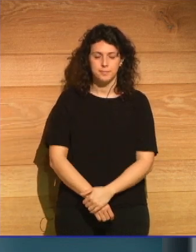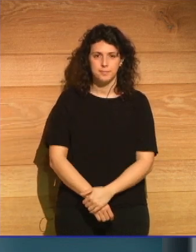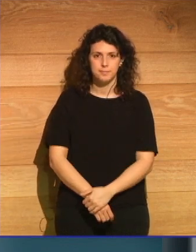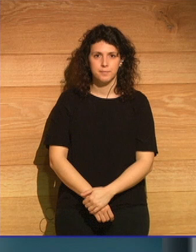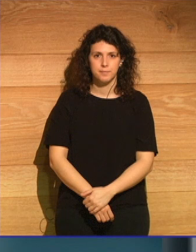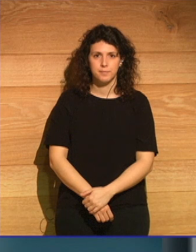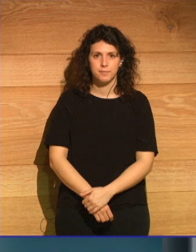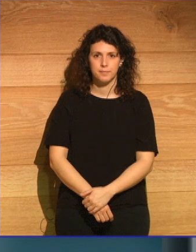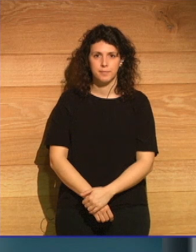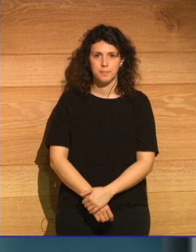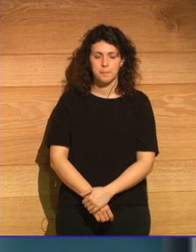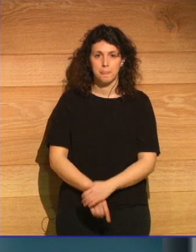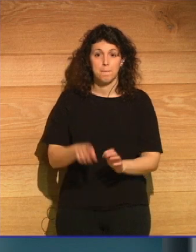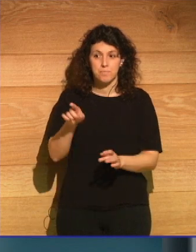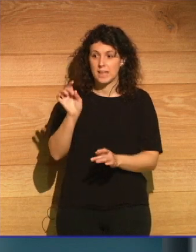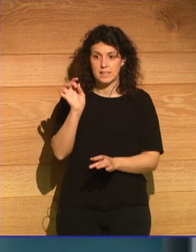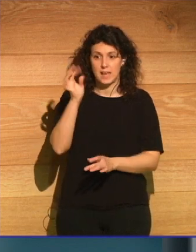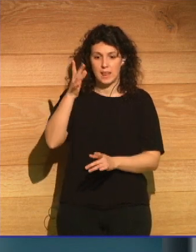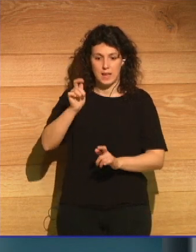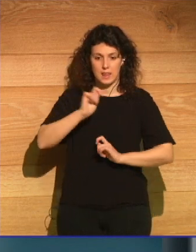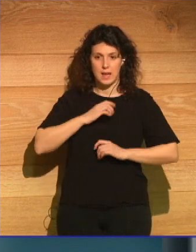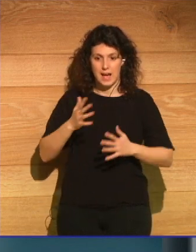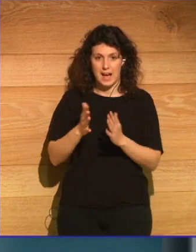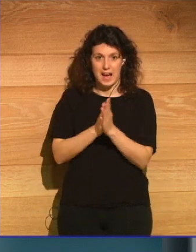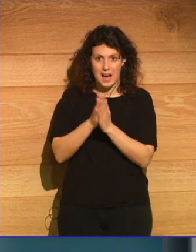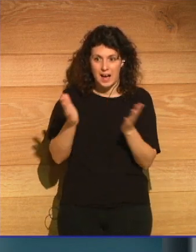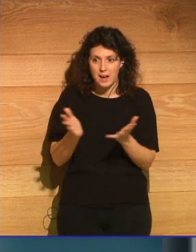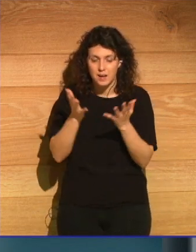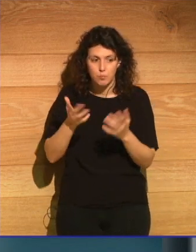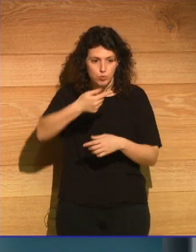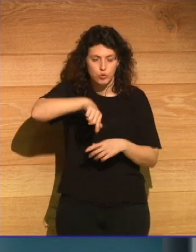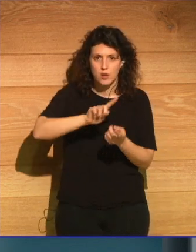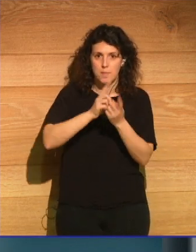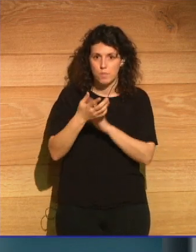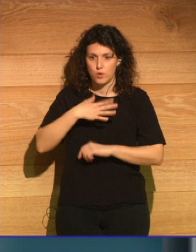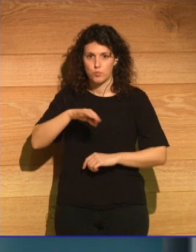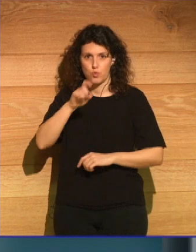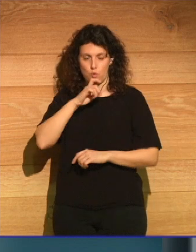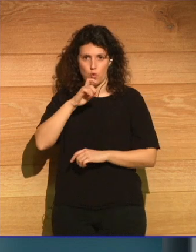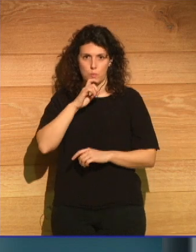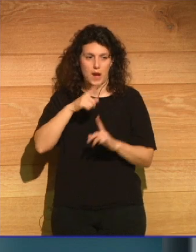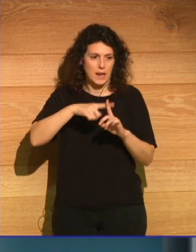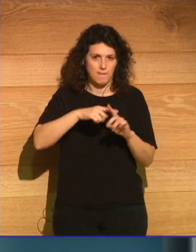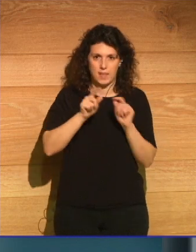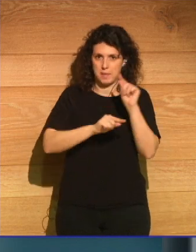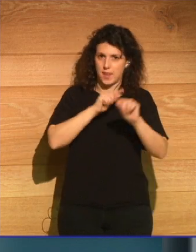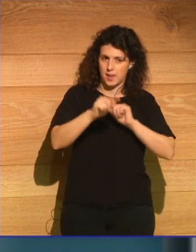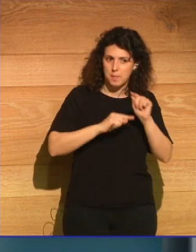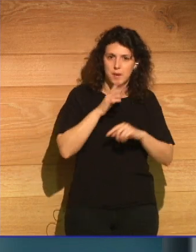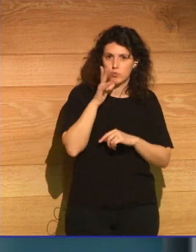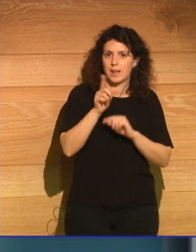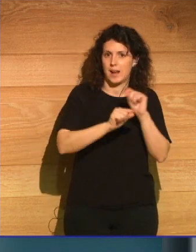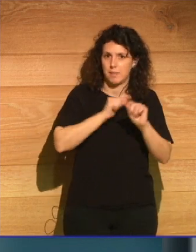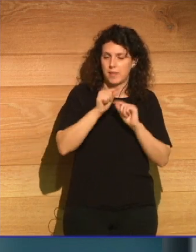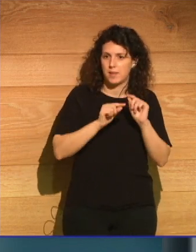Esta idea nos pincha, nos anima a pensar en cómo podemos cambiar a nivel de la pandemia totalmente. La pandemia es algo que,